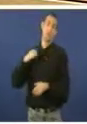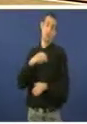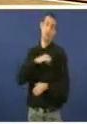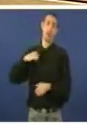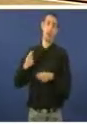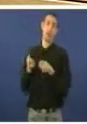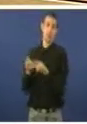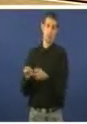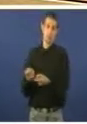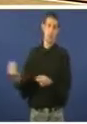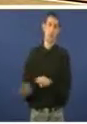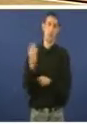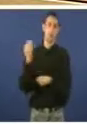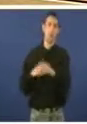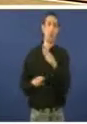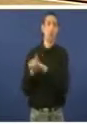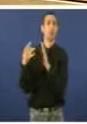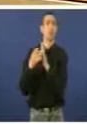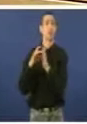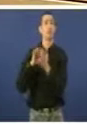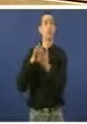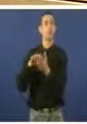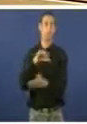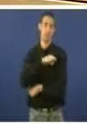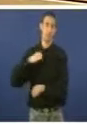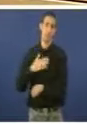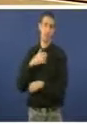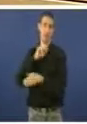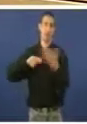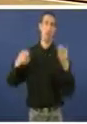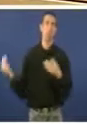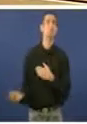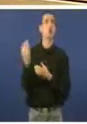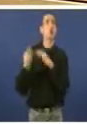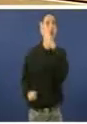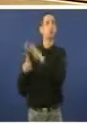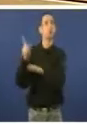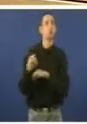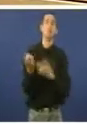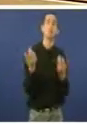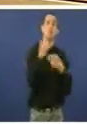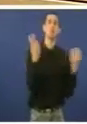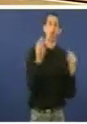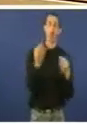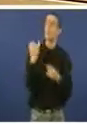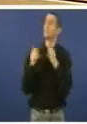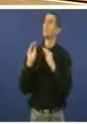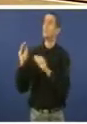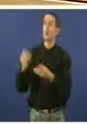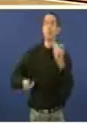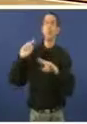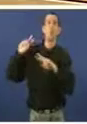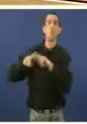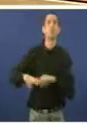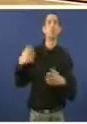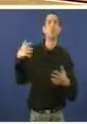é a totalidade dos centros privados de Galiza. Diante desta realidade, señor Feijó, que valoración realiza da situación do